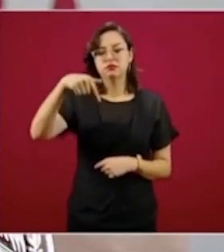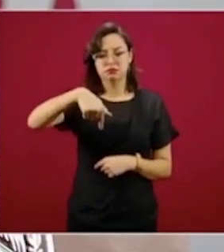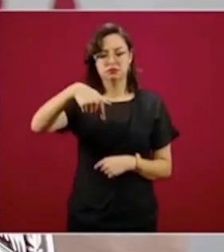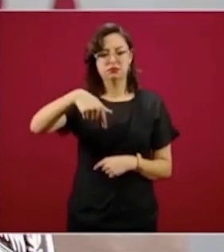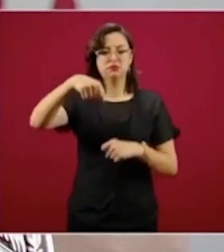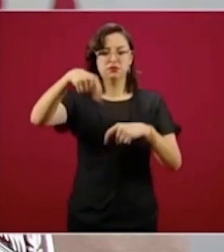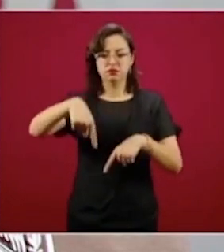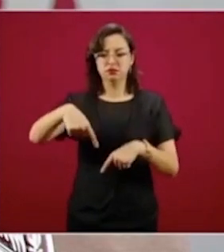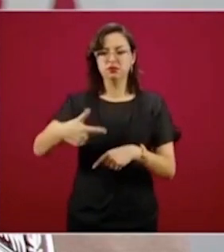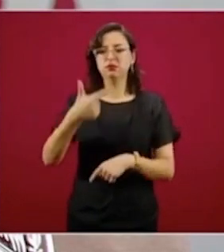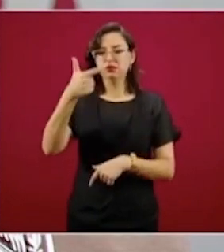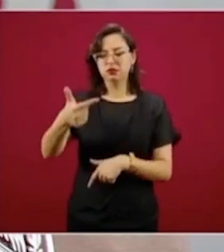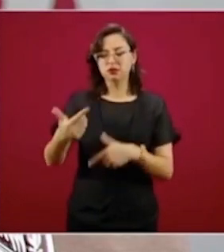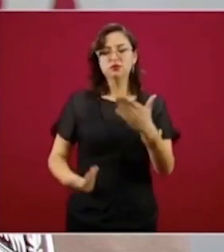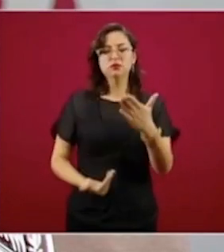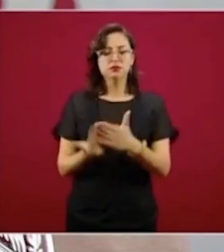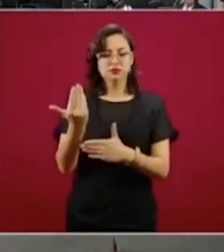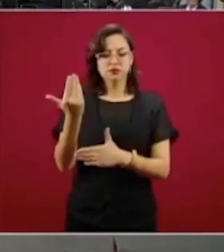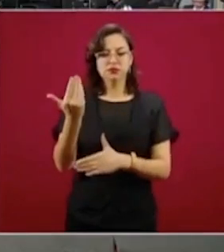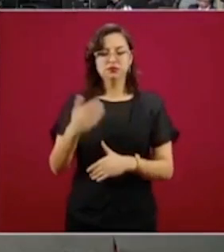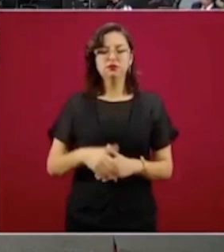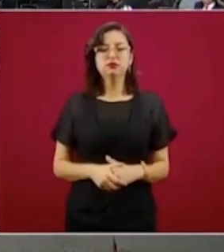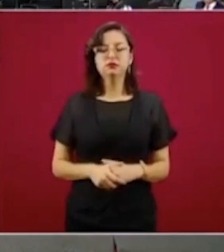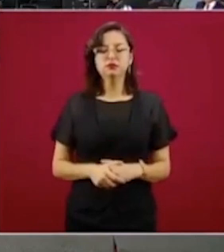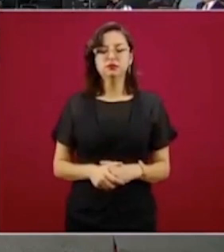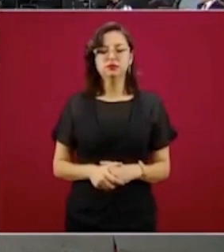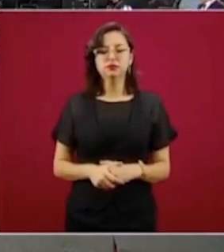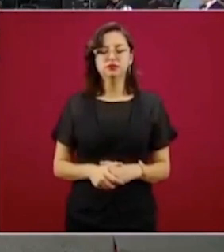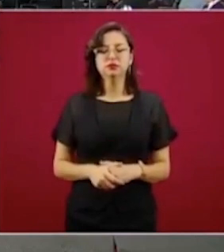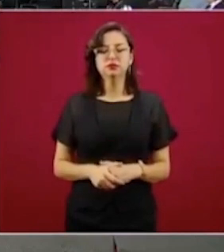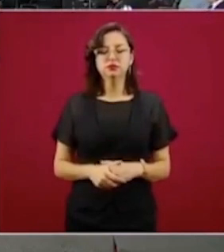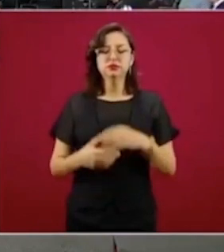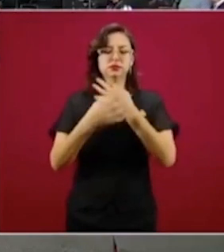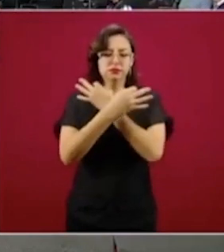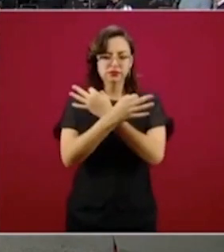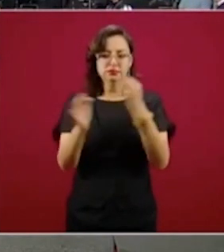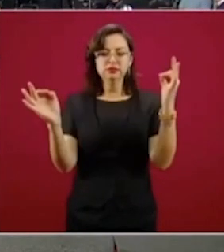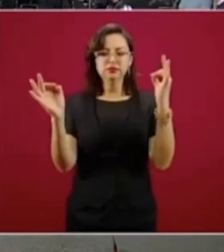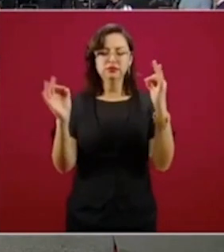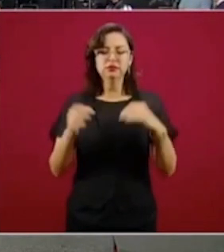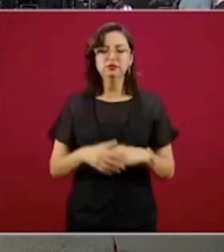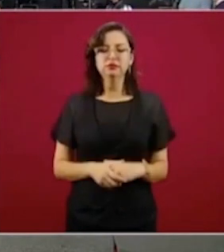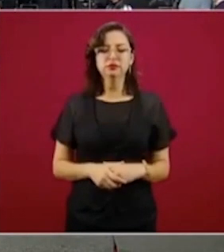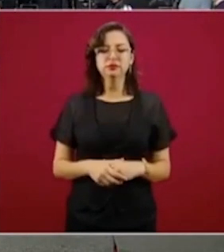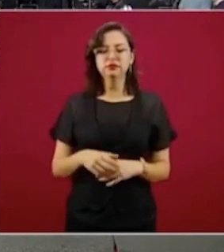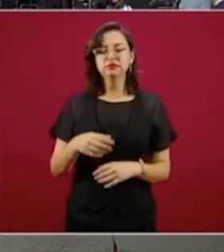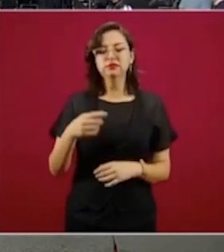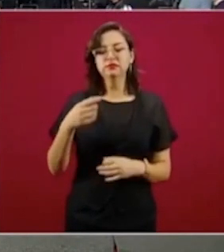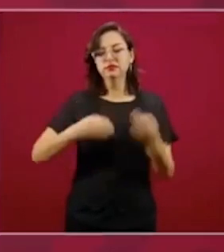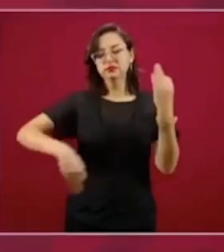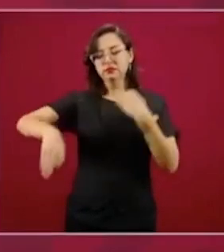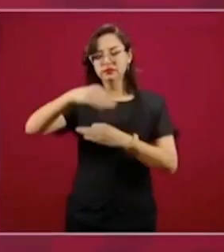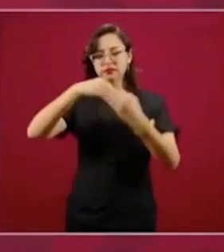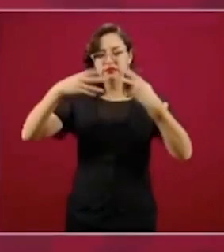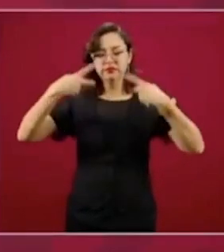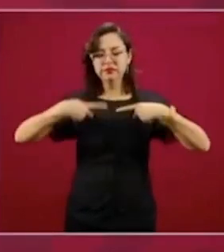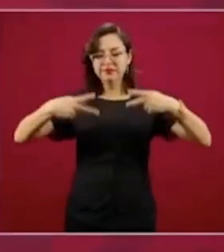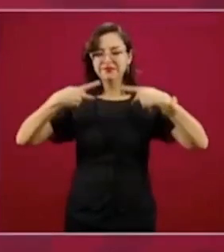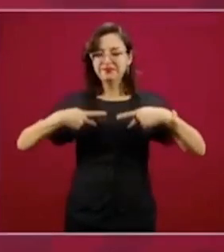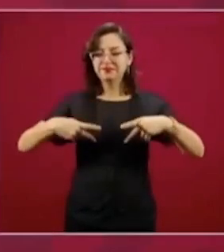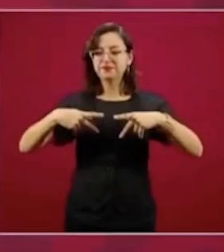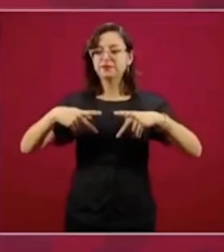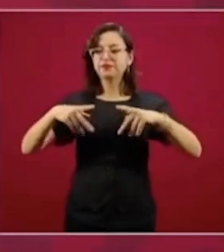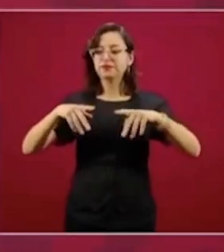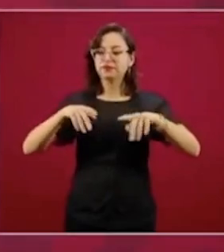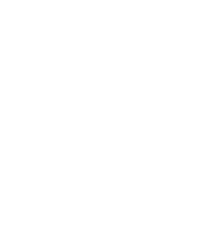a las 7 de la mañana, se va a fijar nuestra postura para todos los trabajadores